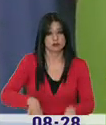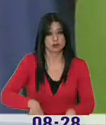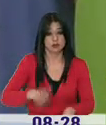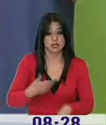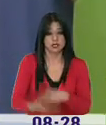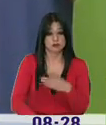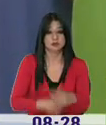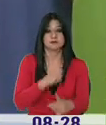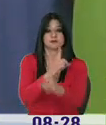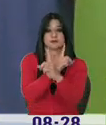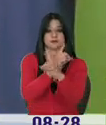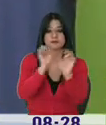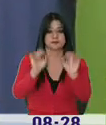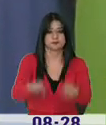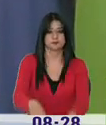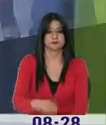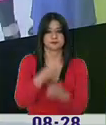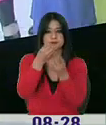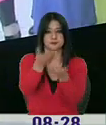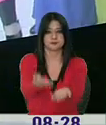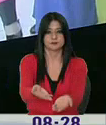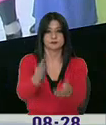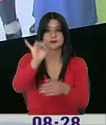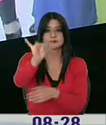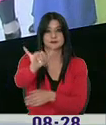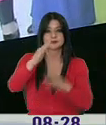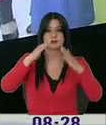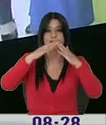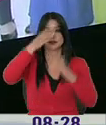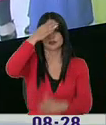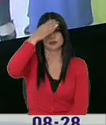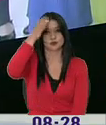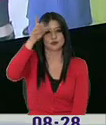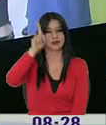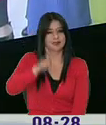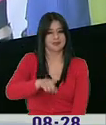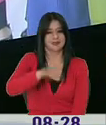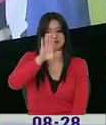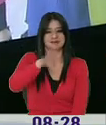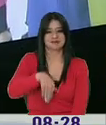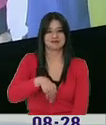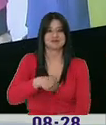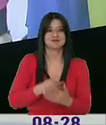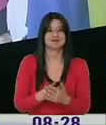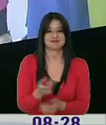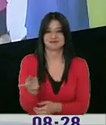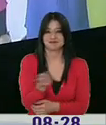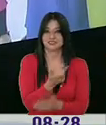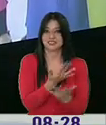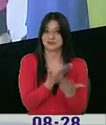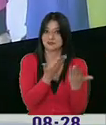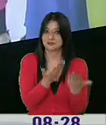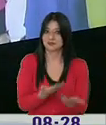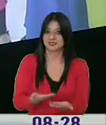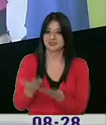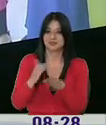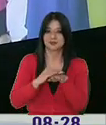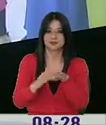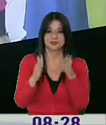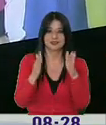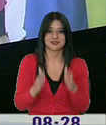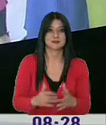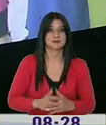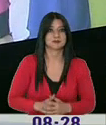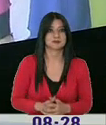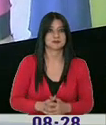terribles. Esa es la información, así que este sábado en la Casa de la Cultura no se lo pueden perder. Roberto Ali, les esperan por supuesto ustedes también. Bueno,